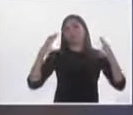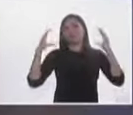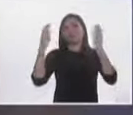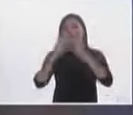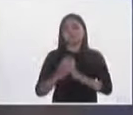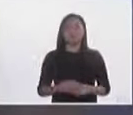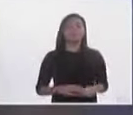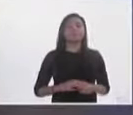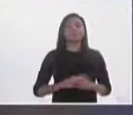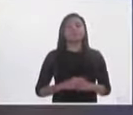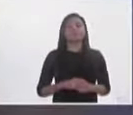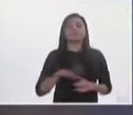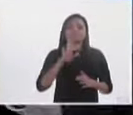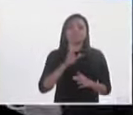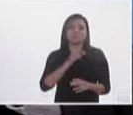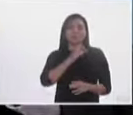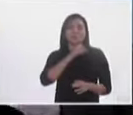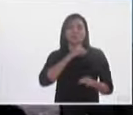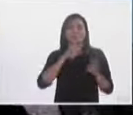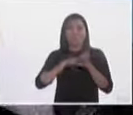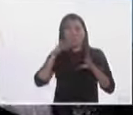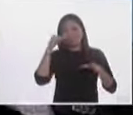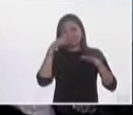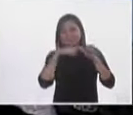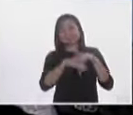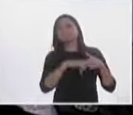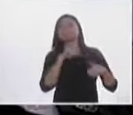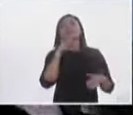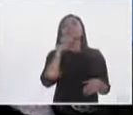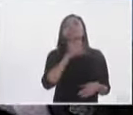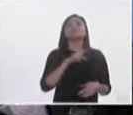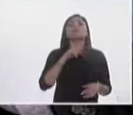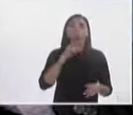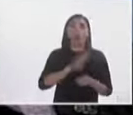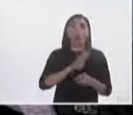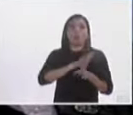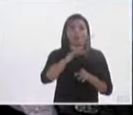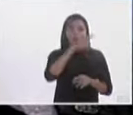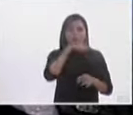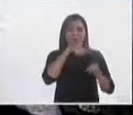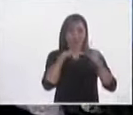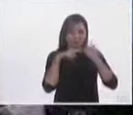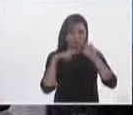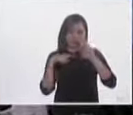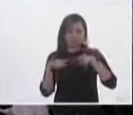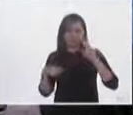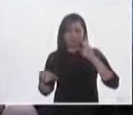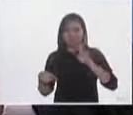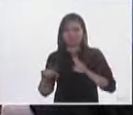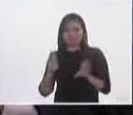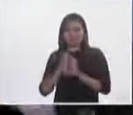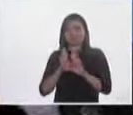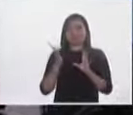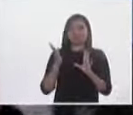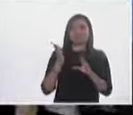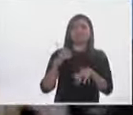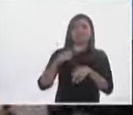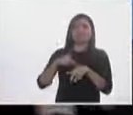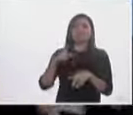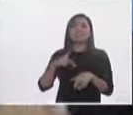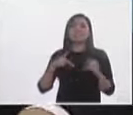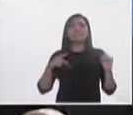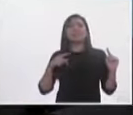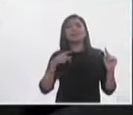la parte o desde la visión partidista ¿no ven ustedes como un peligro que pudiera restarles